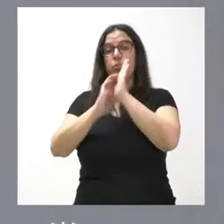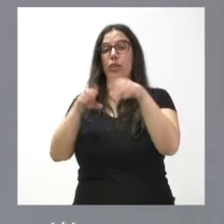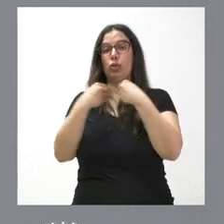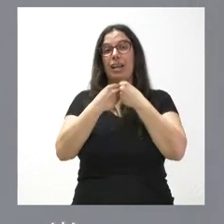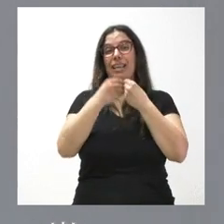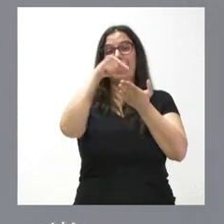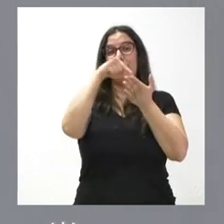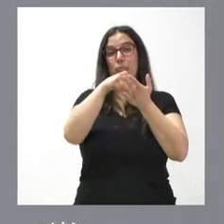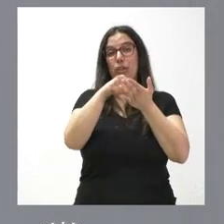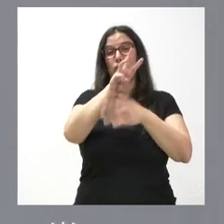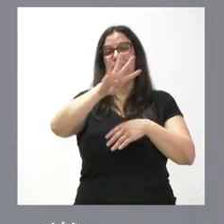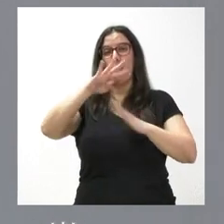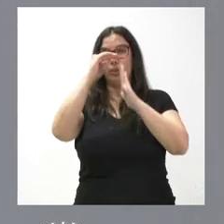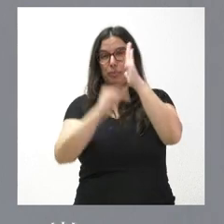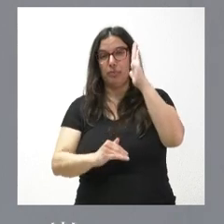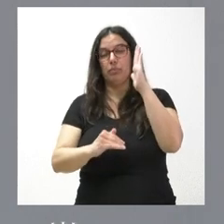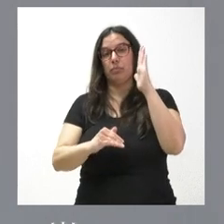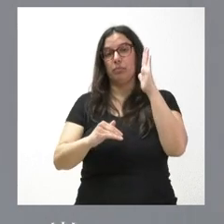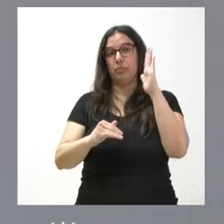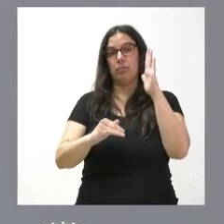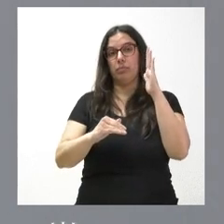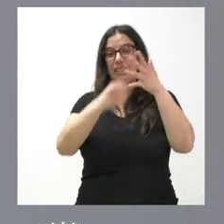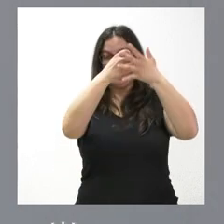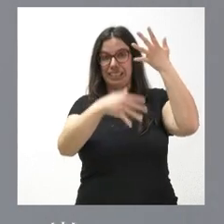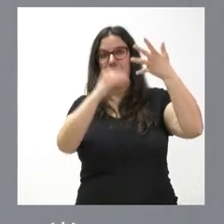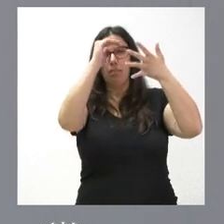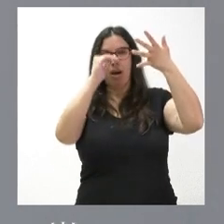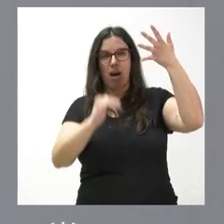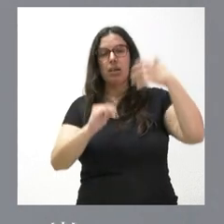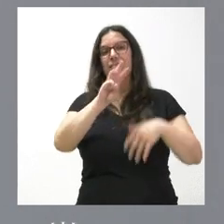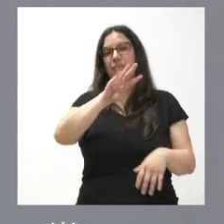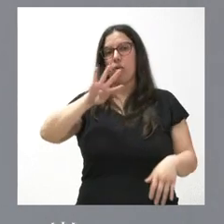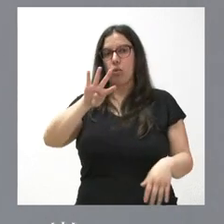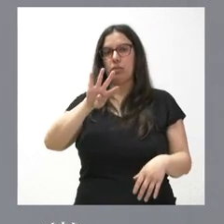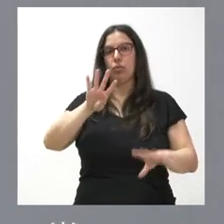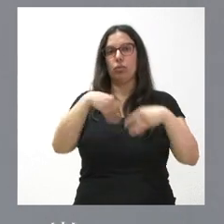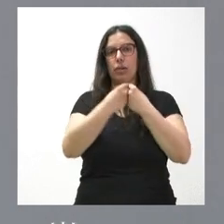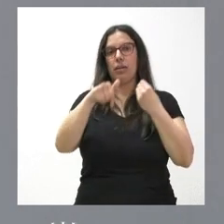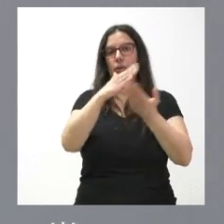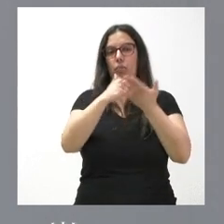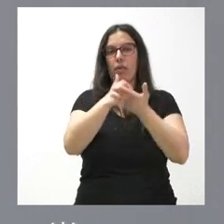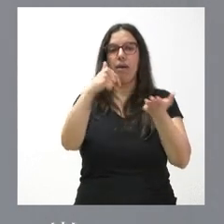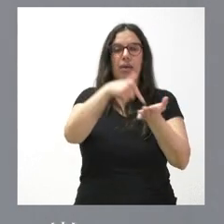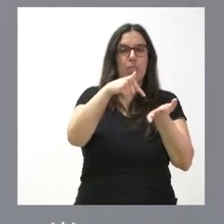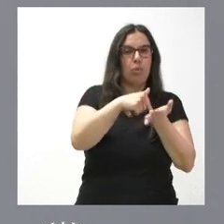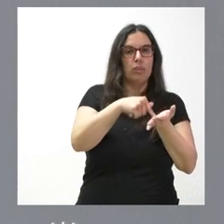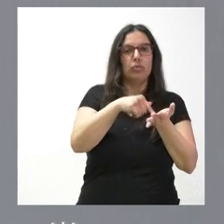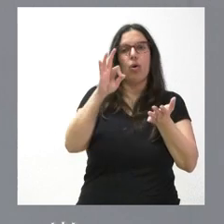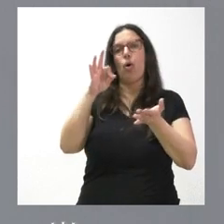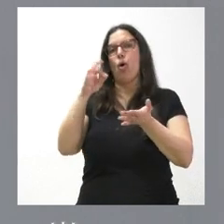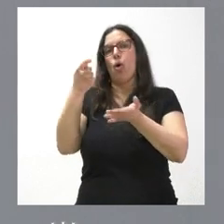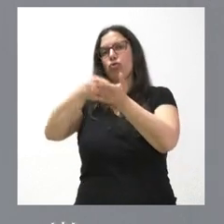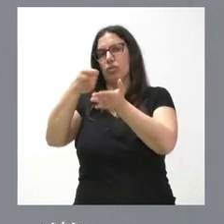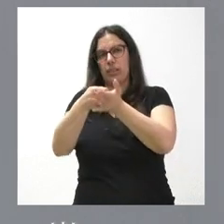figuras tributarias, 34 reducciones tributarias en nuestra comunidad autónoma, tanto de impuestos como de tasas.